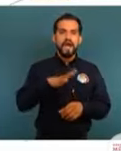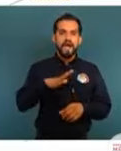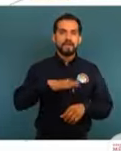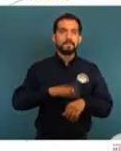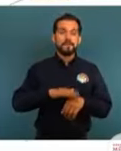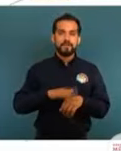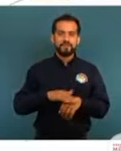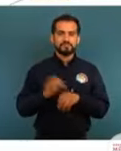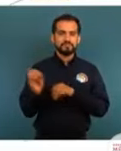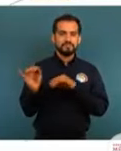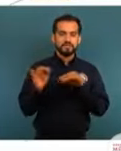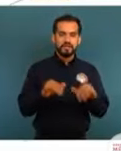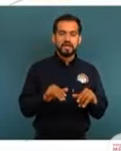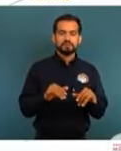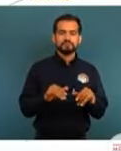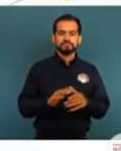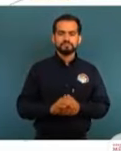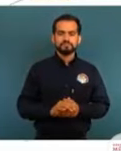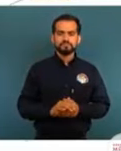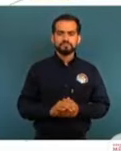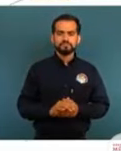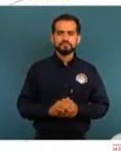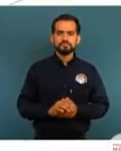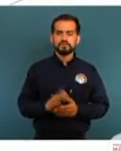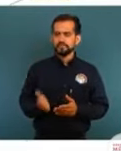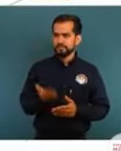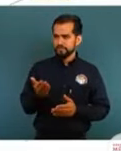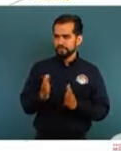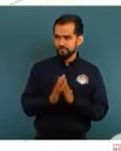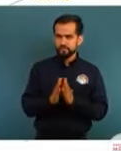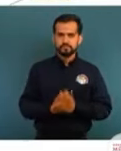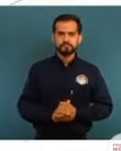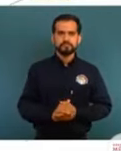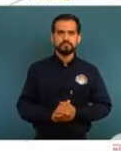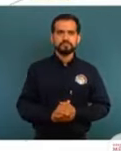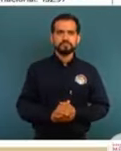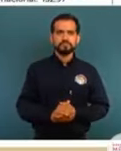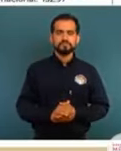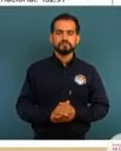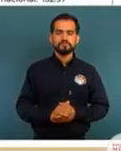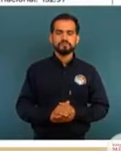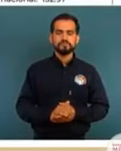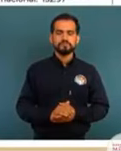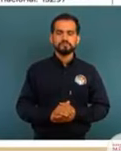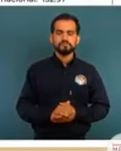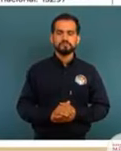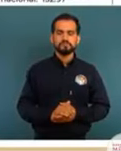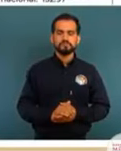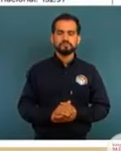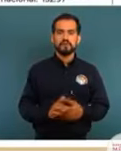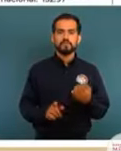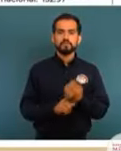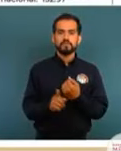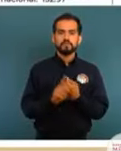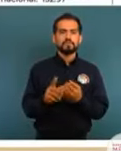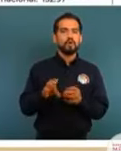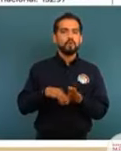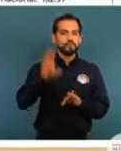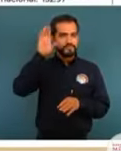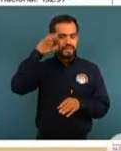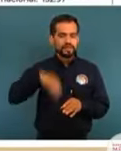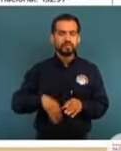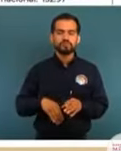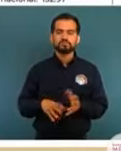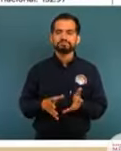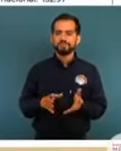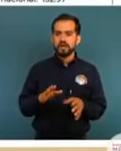concentra la mayor cantidad de policías. Adelante, por favor. En incidencia delictiva de los delitos